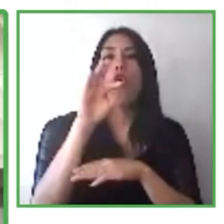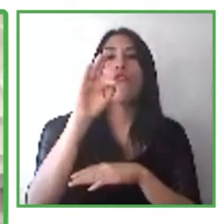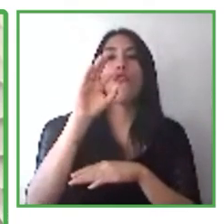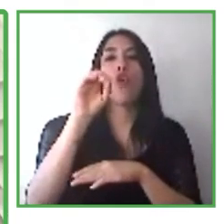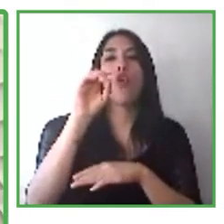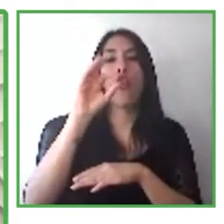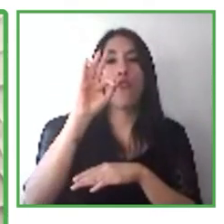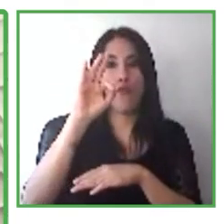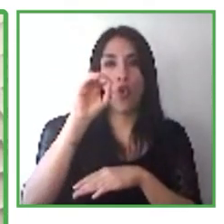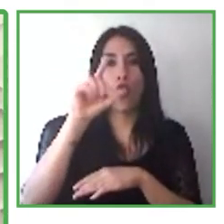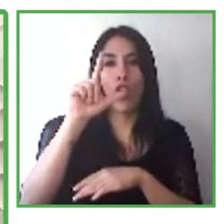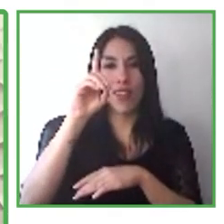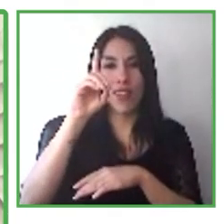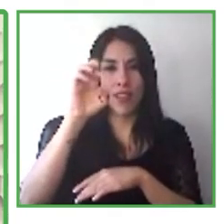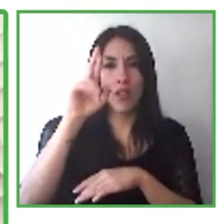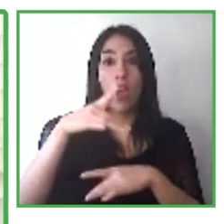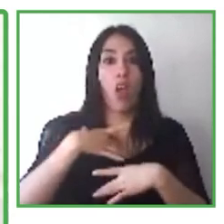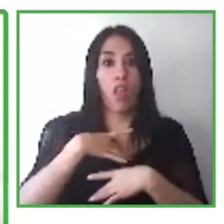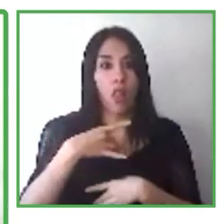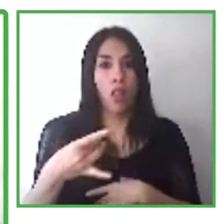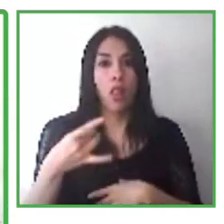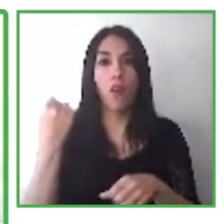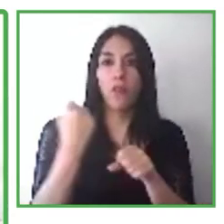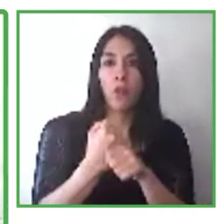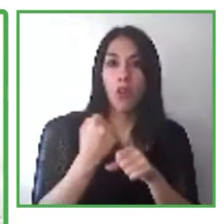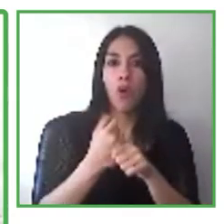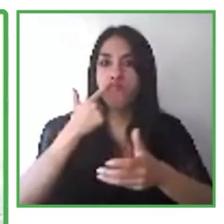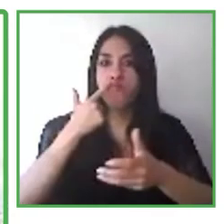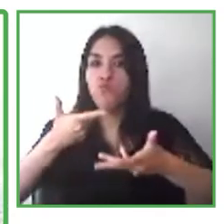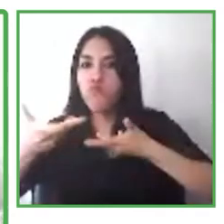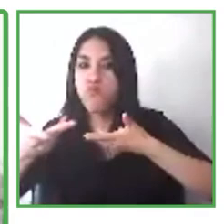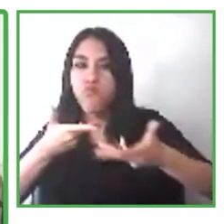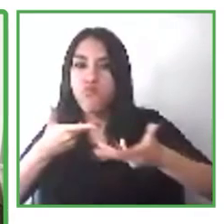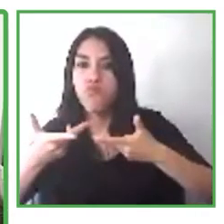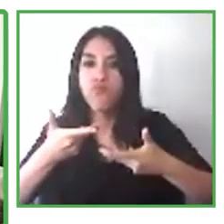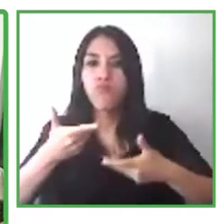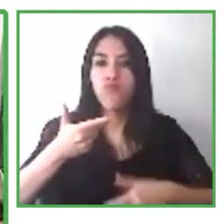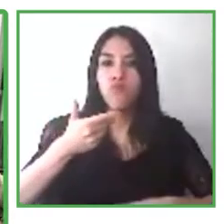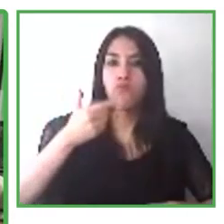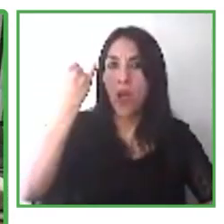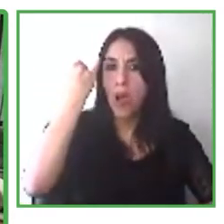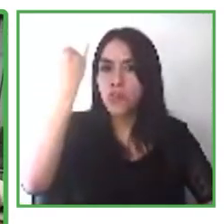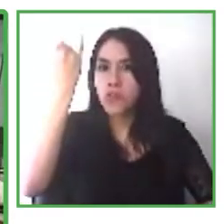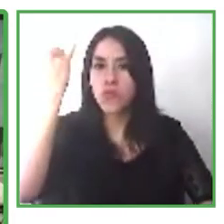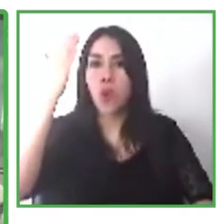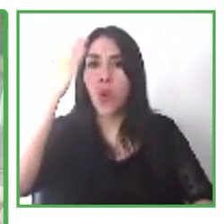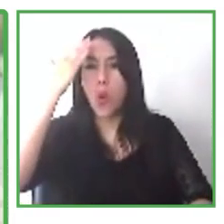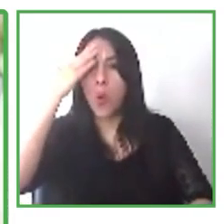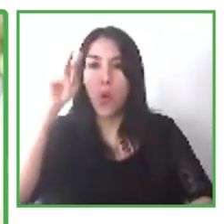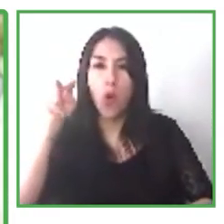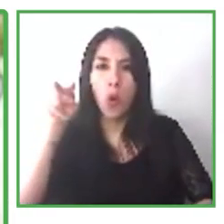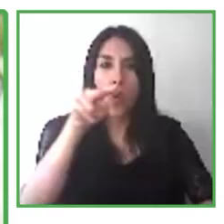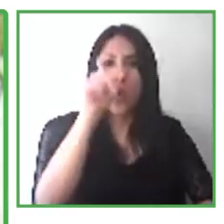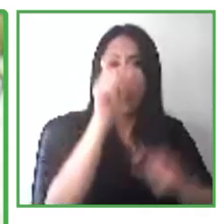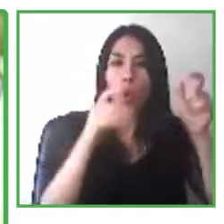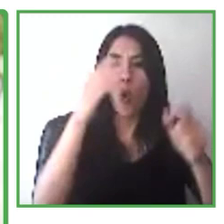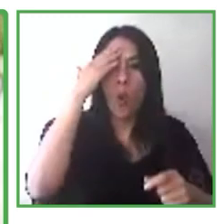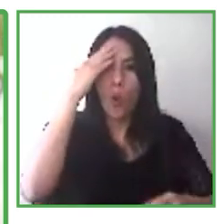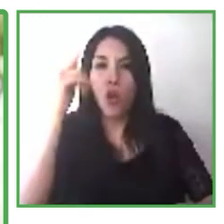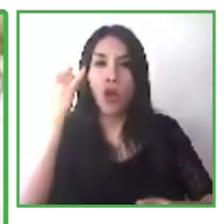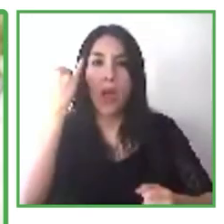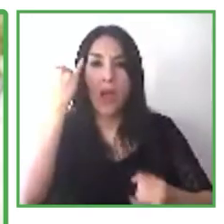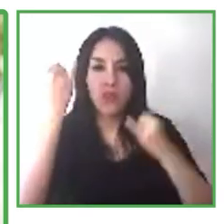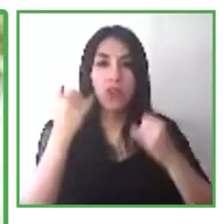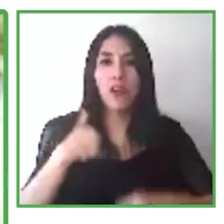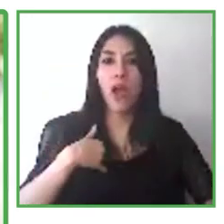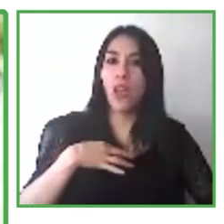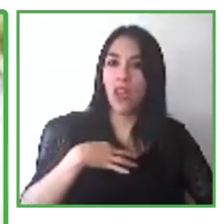colaborativo, la creatividad y los conocimientos que ponían en juego. Esta visita como que